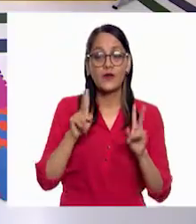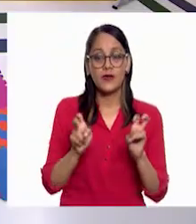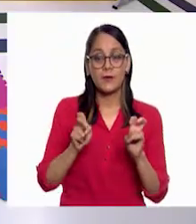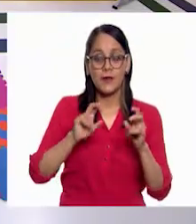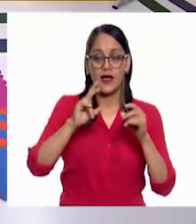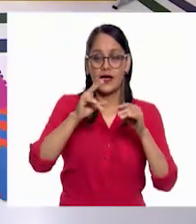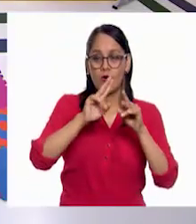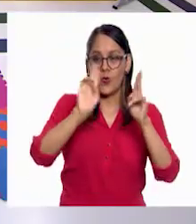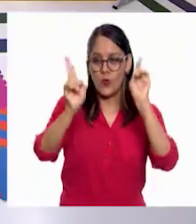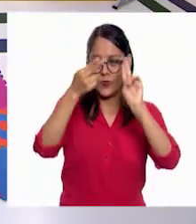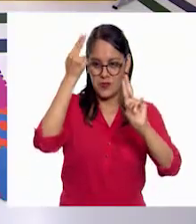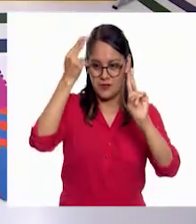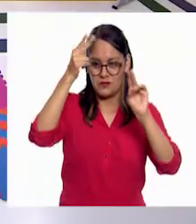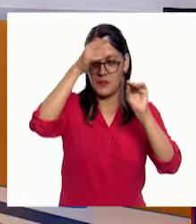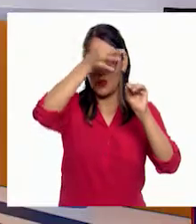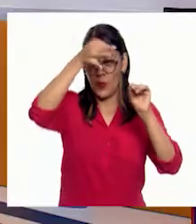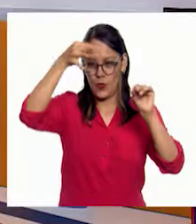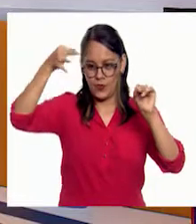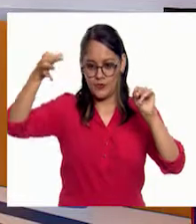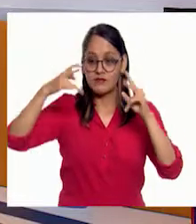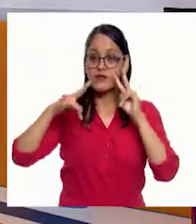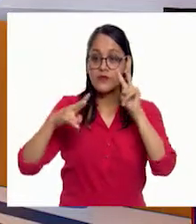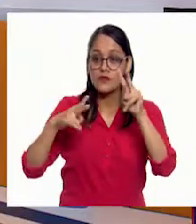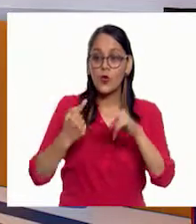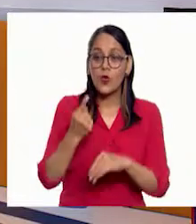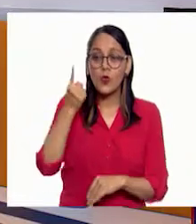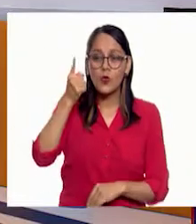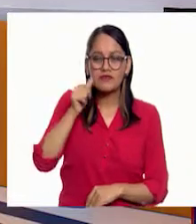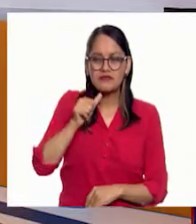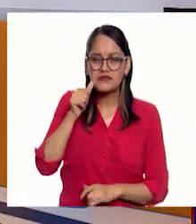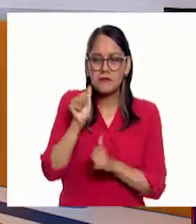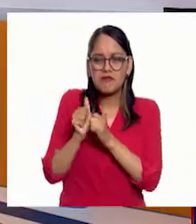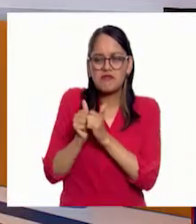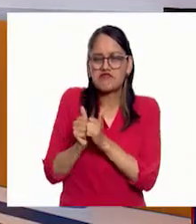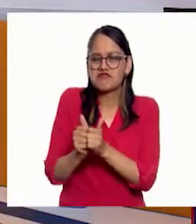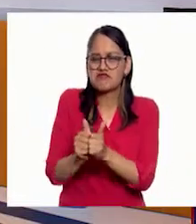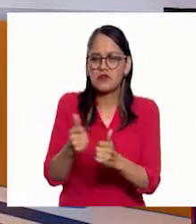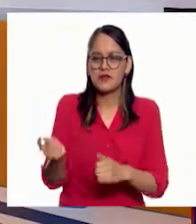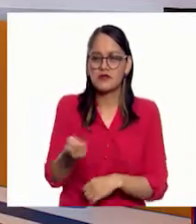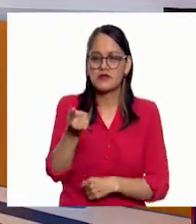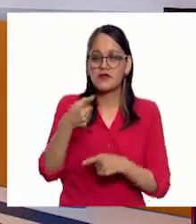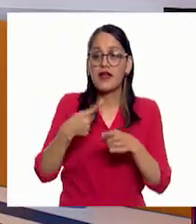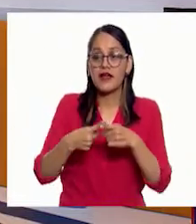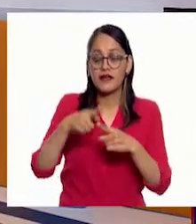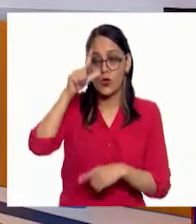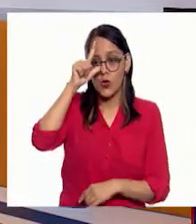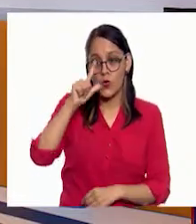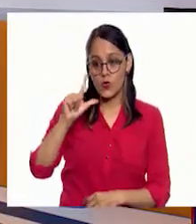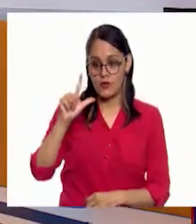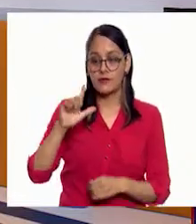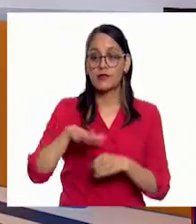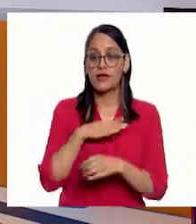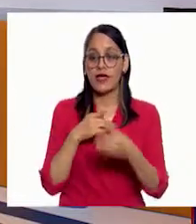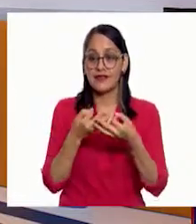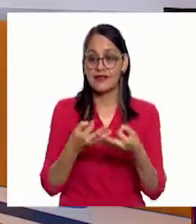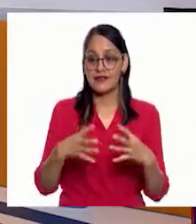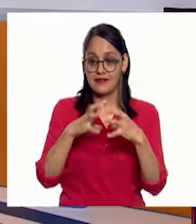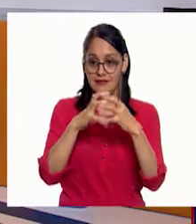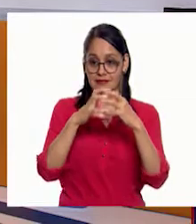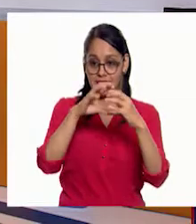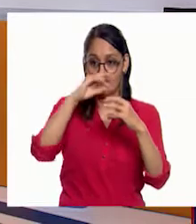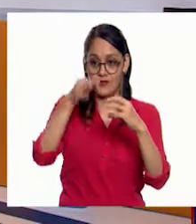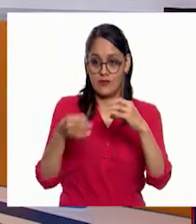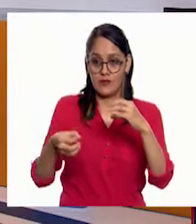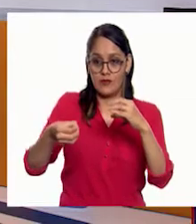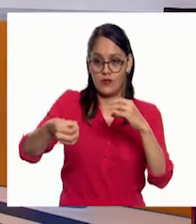compañera será la luna porque se mantiene girando alrededor de la Tierra. Pero, ¿cómo la describen?